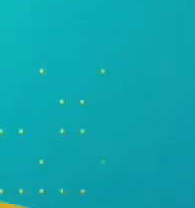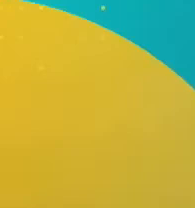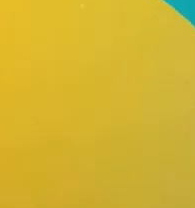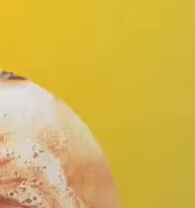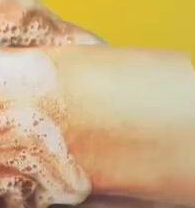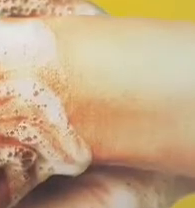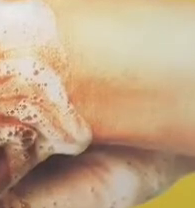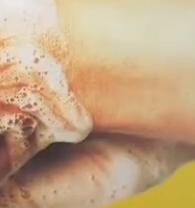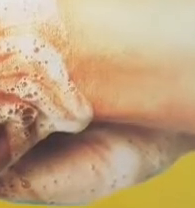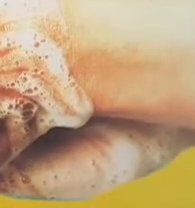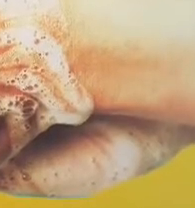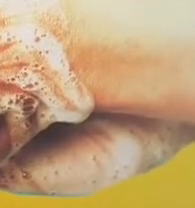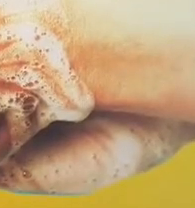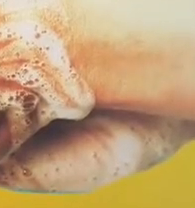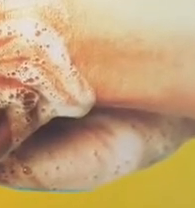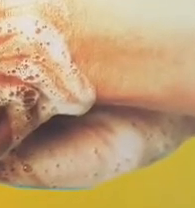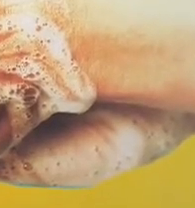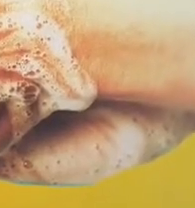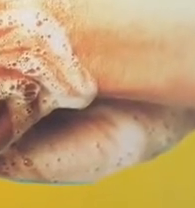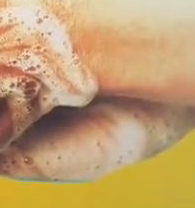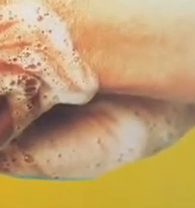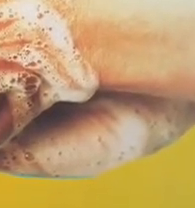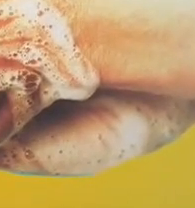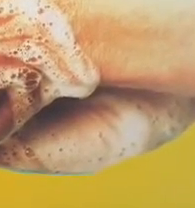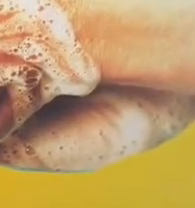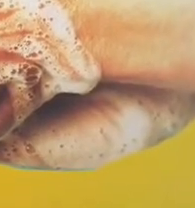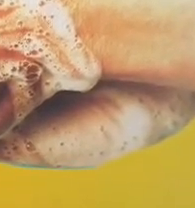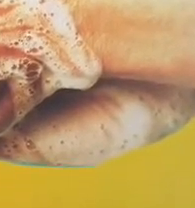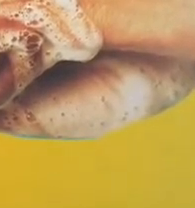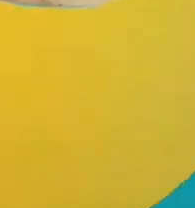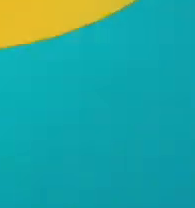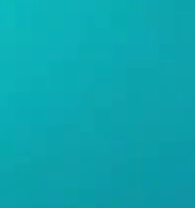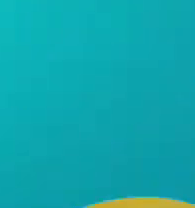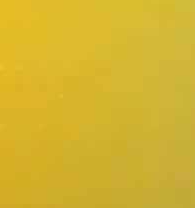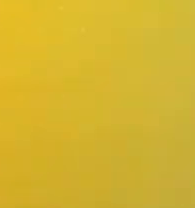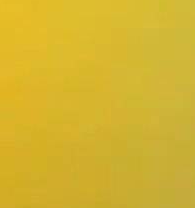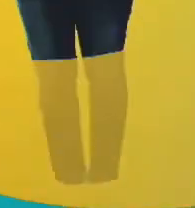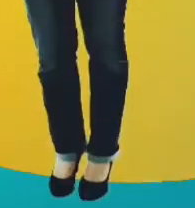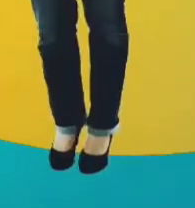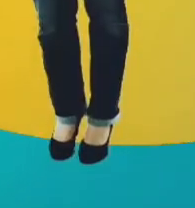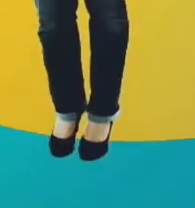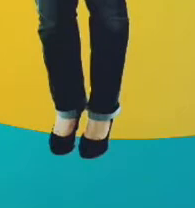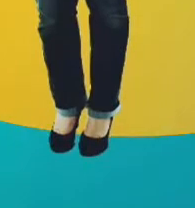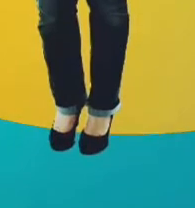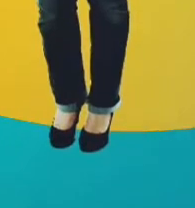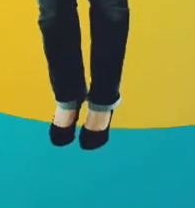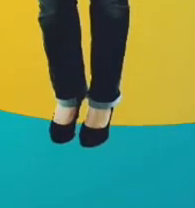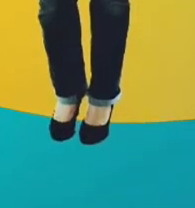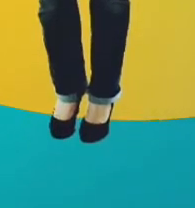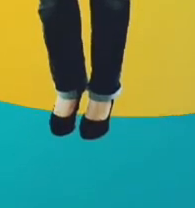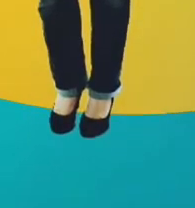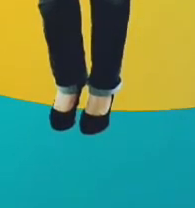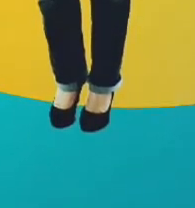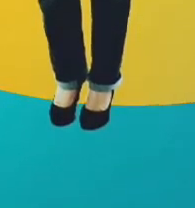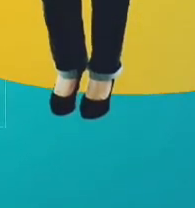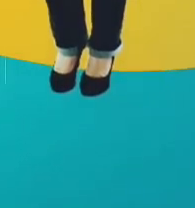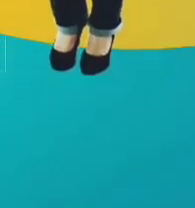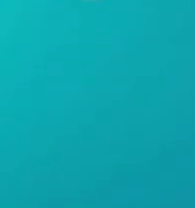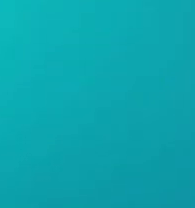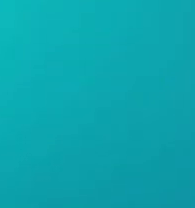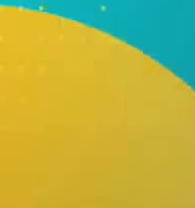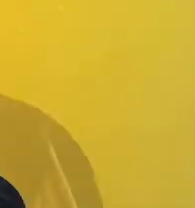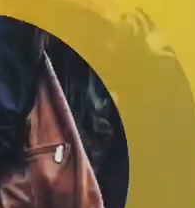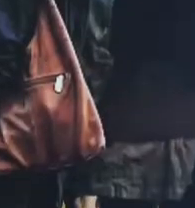hijos. Lávate continuamente las manos. Siempre trae contigo gel antibacterial. Respeta la sana distancia en espacios